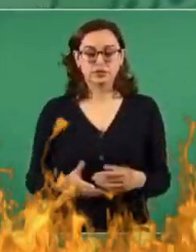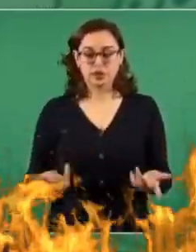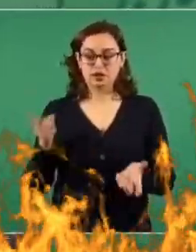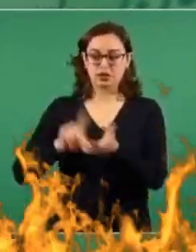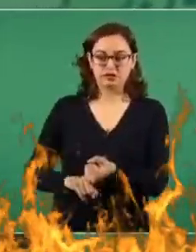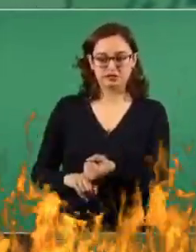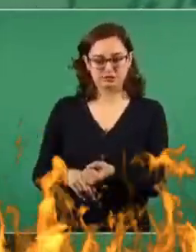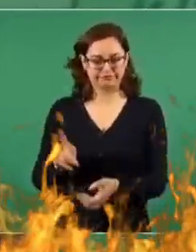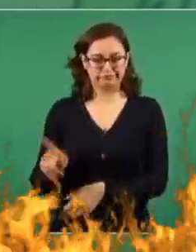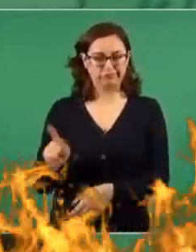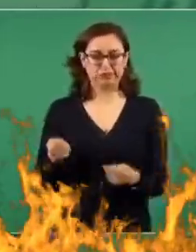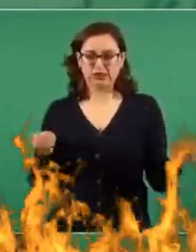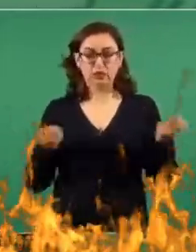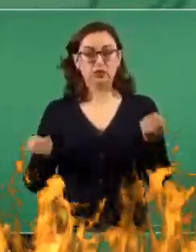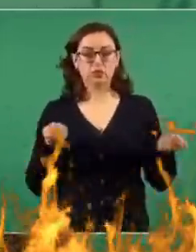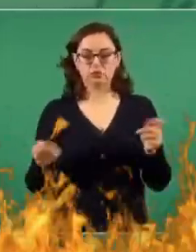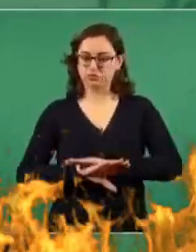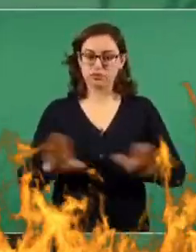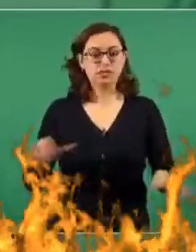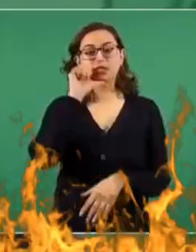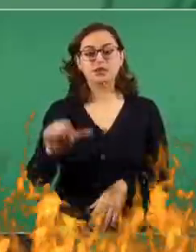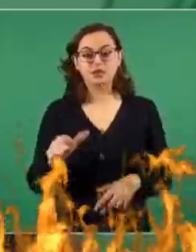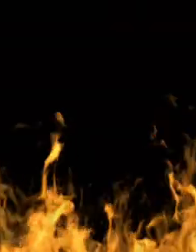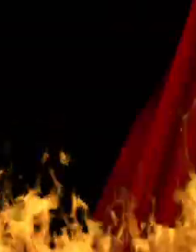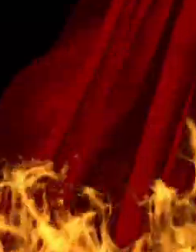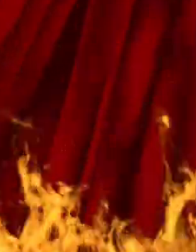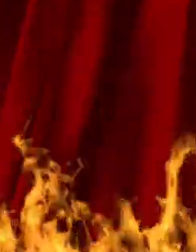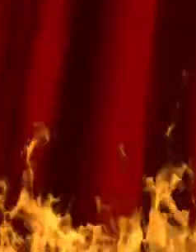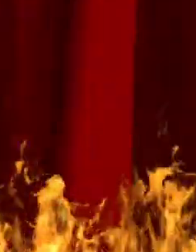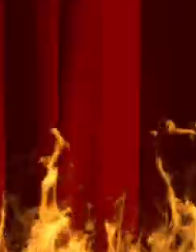que no esté al servicio de nadie más que del pueblo.